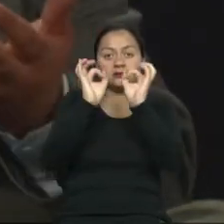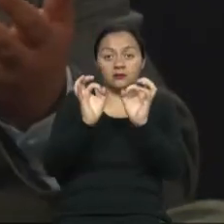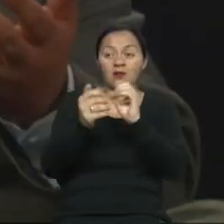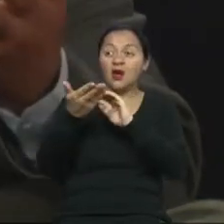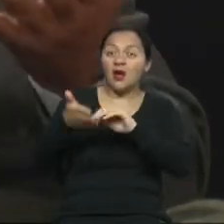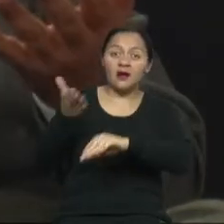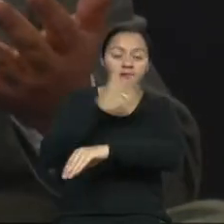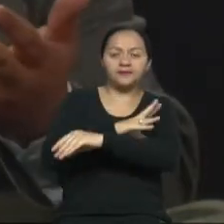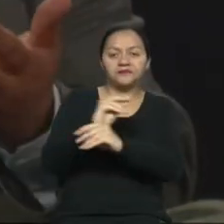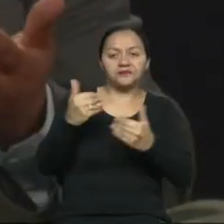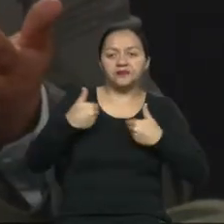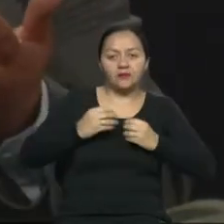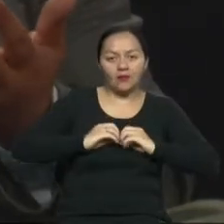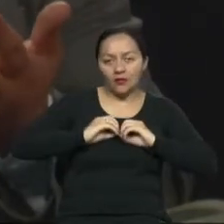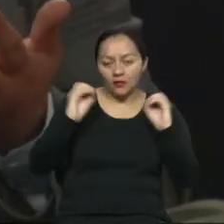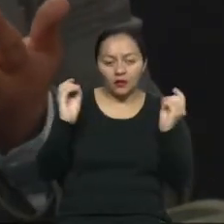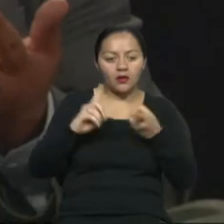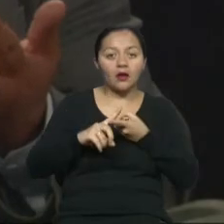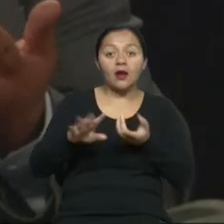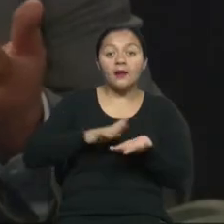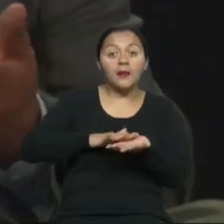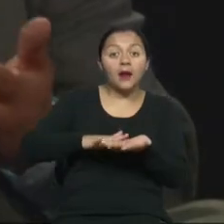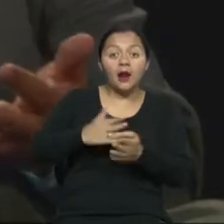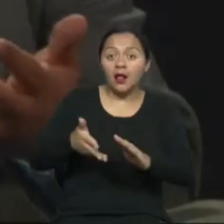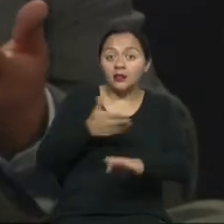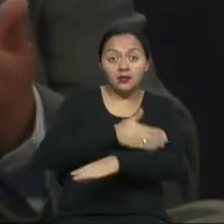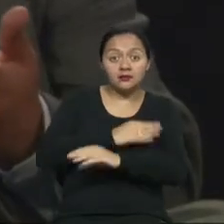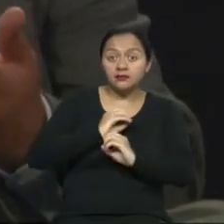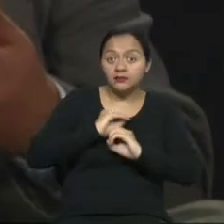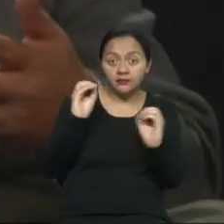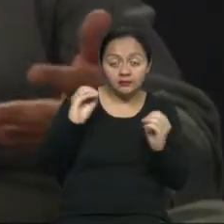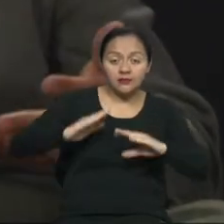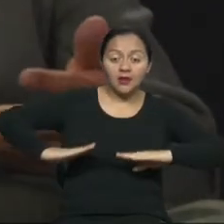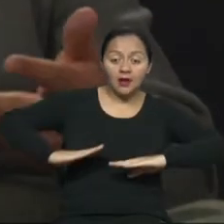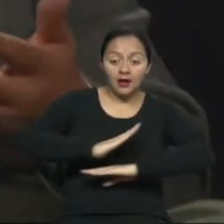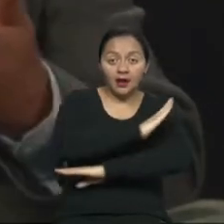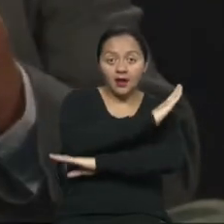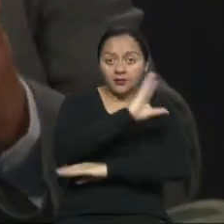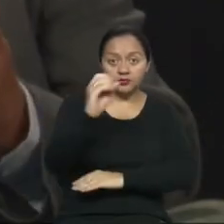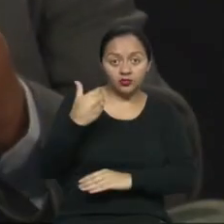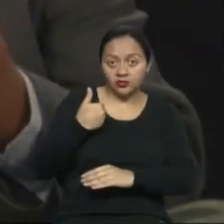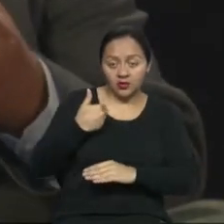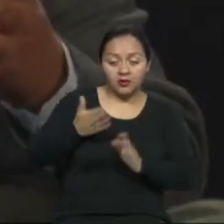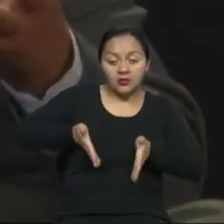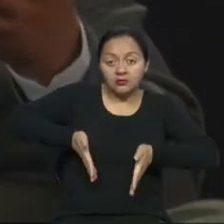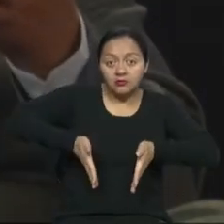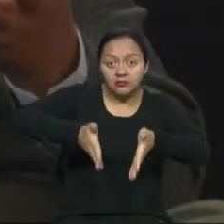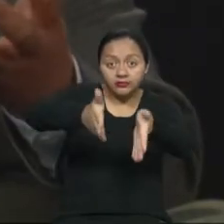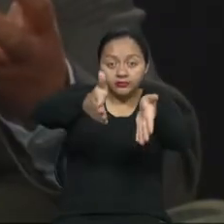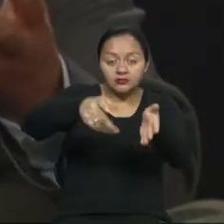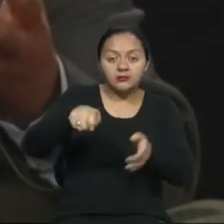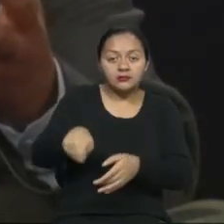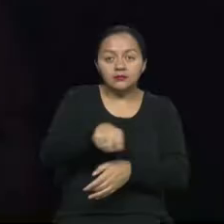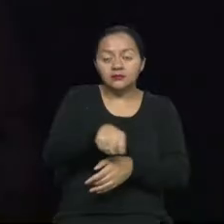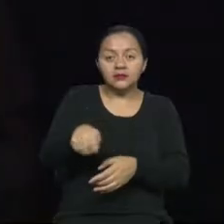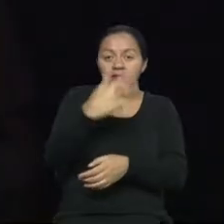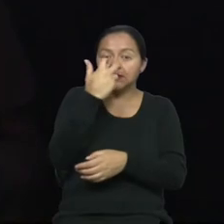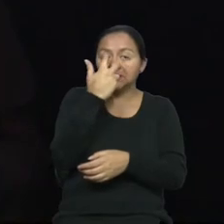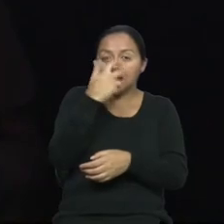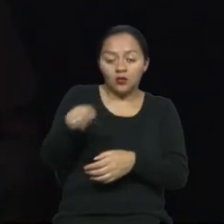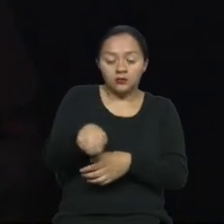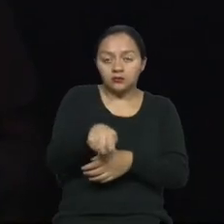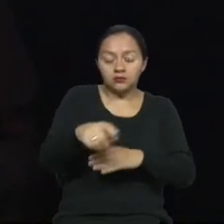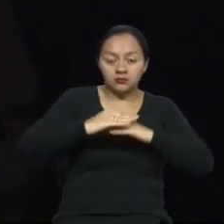conocíamos o no teníamos al menos el braille como norma técnica, rampas, pisos podotáctiles, normas que son